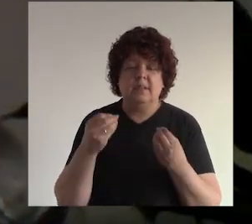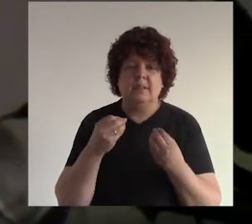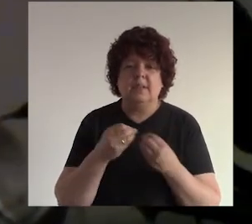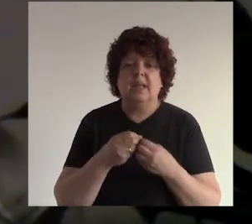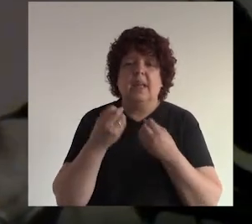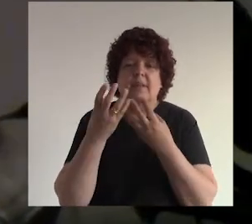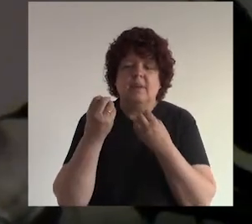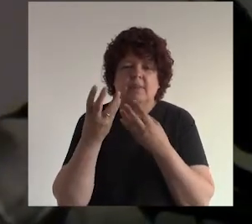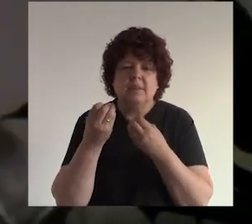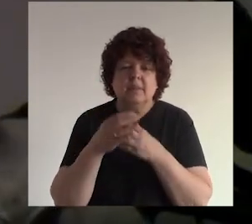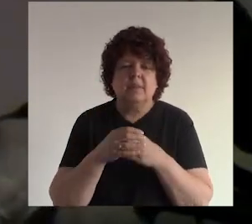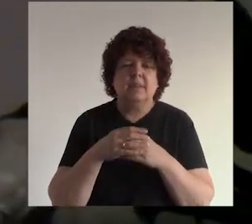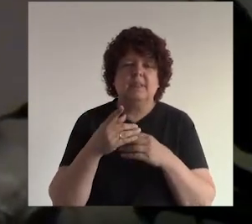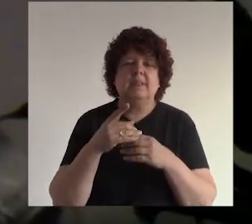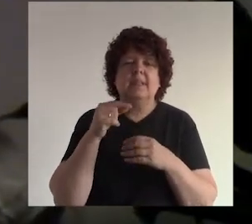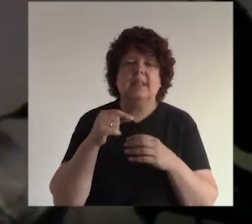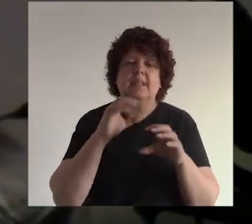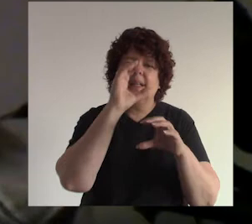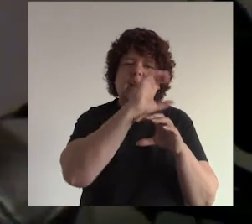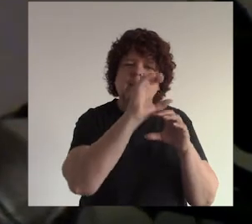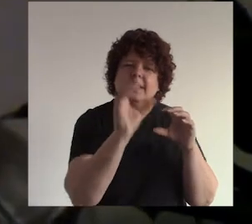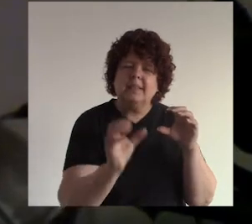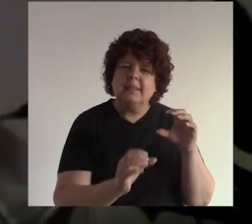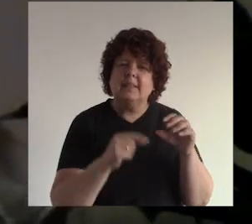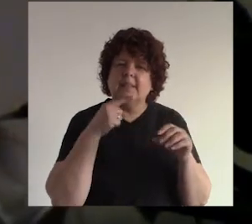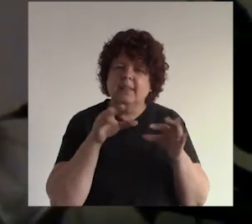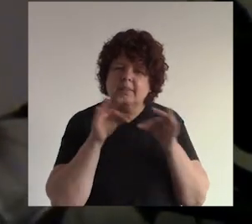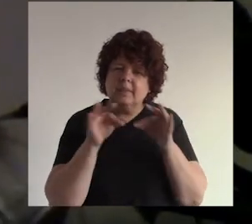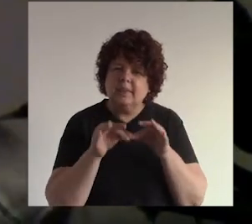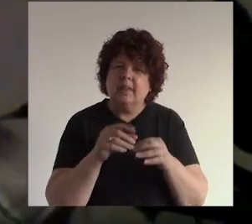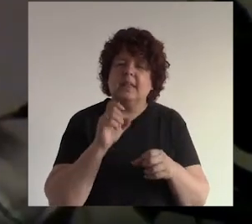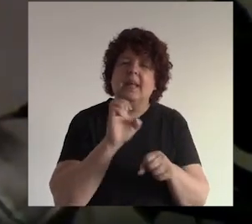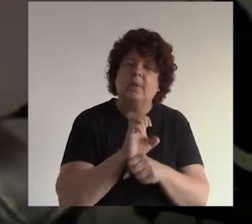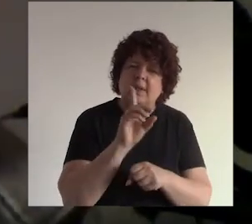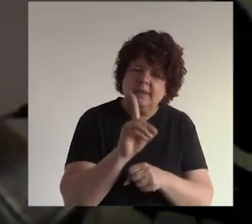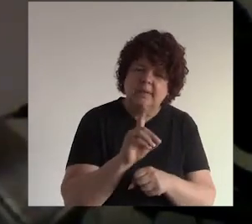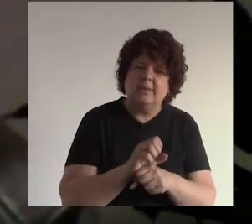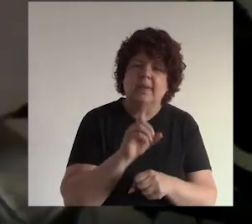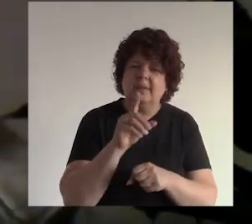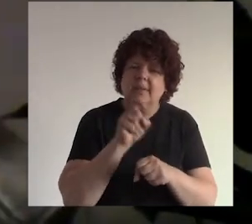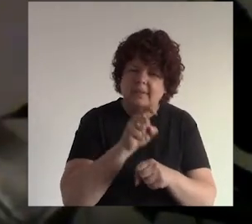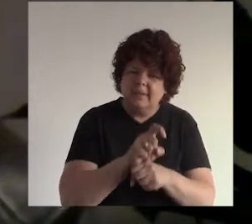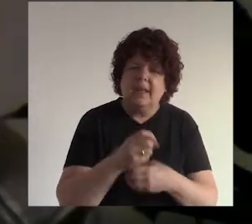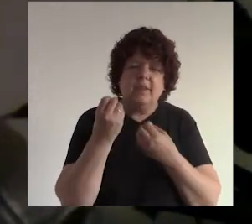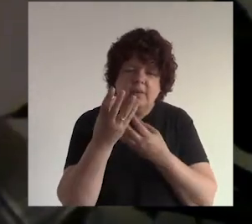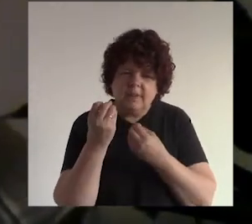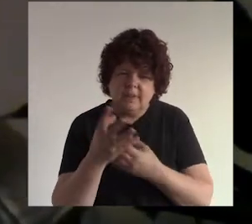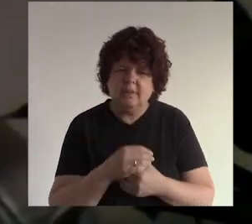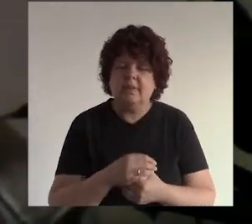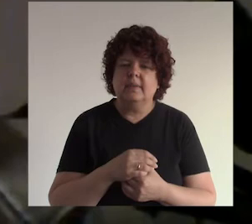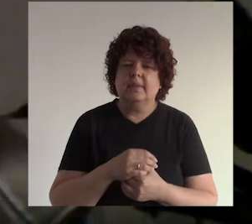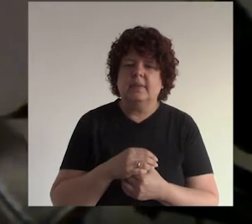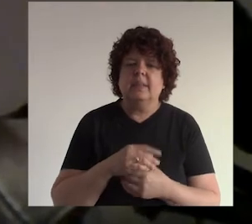contenido que tenemos que generar tiene que tener las características que le dije tiene que ser educativo tiene que ser informativo